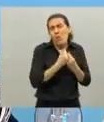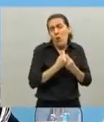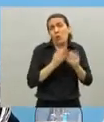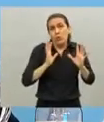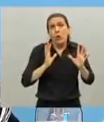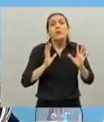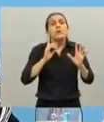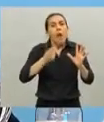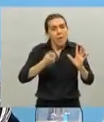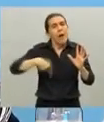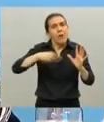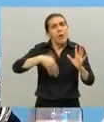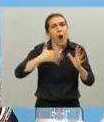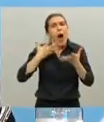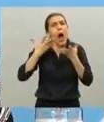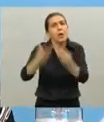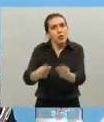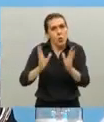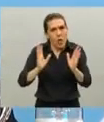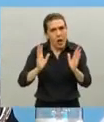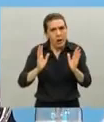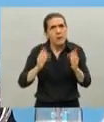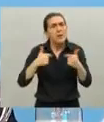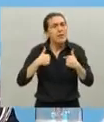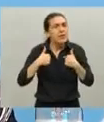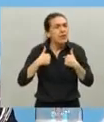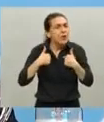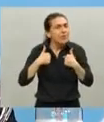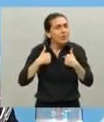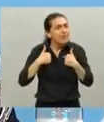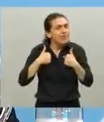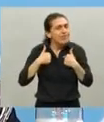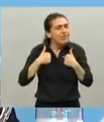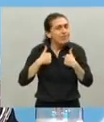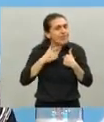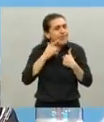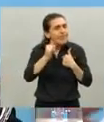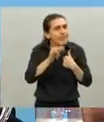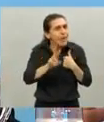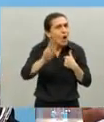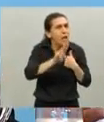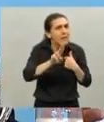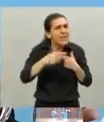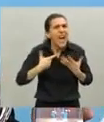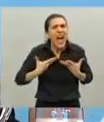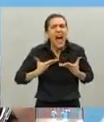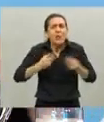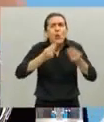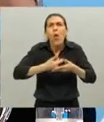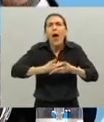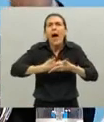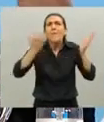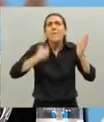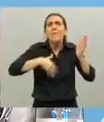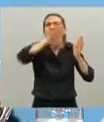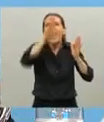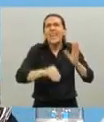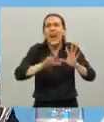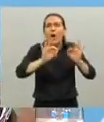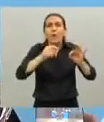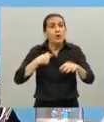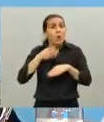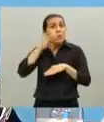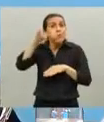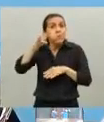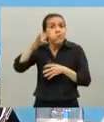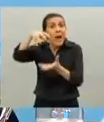tratar de ayudar también porque yo insisto esta ayuda va a todo el país yo estuve en Scania y en